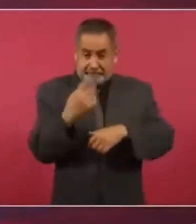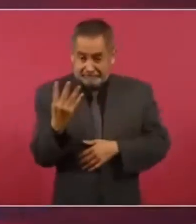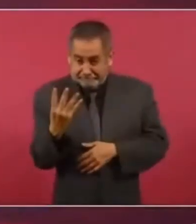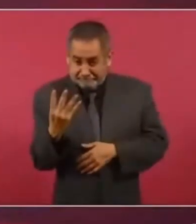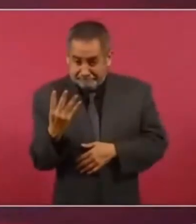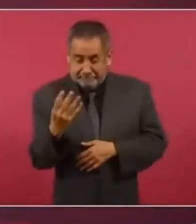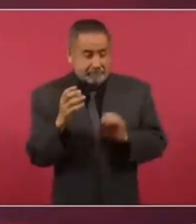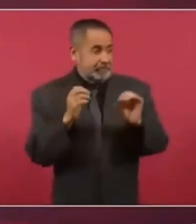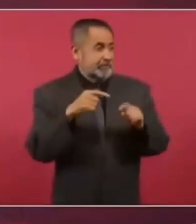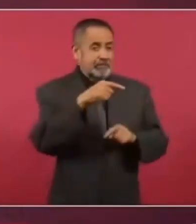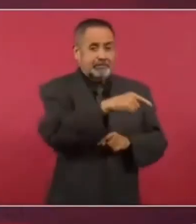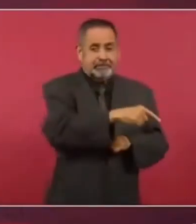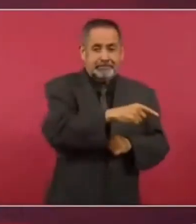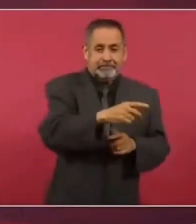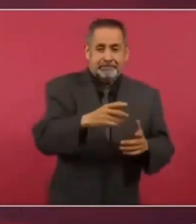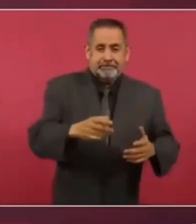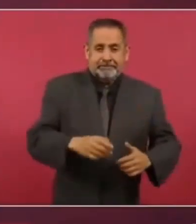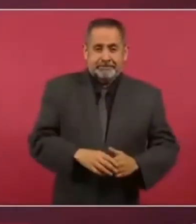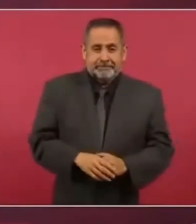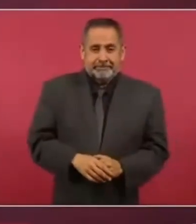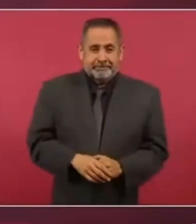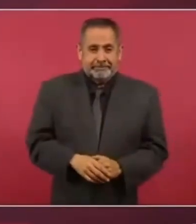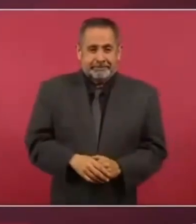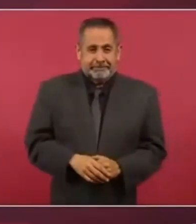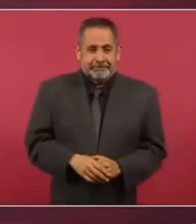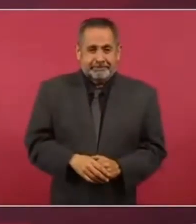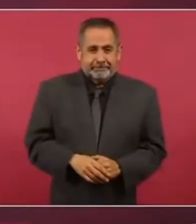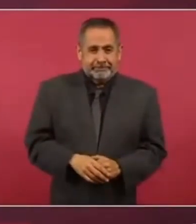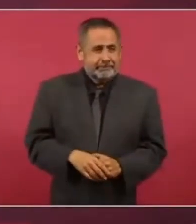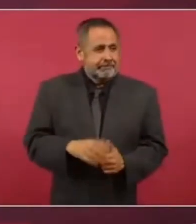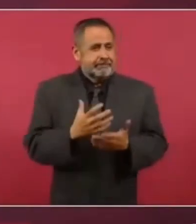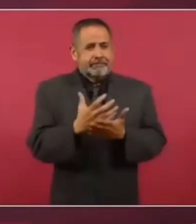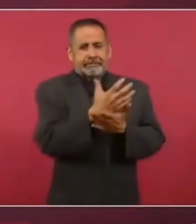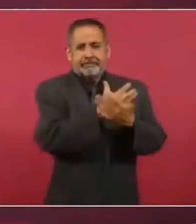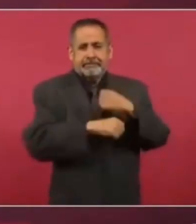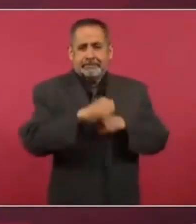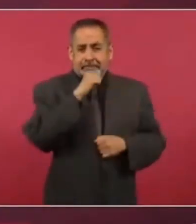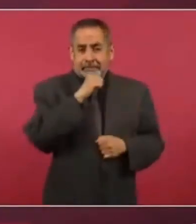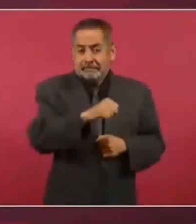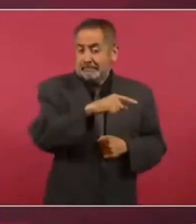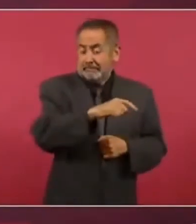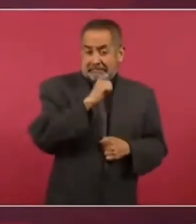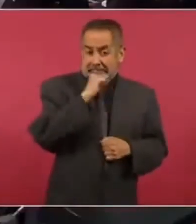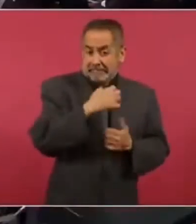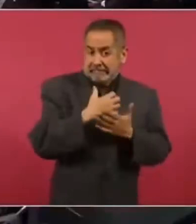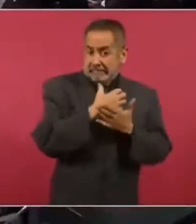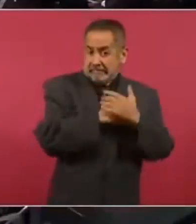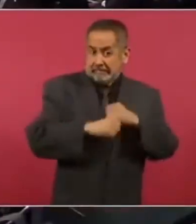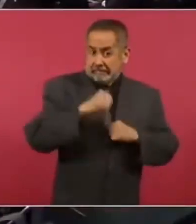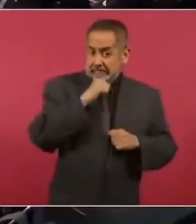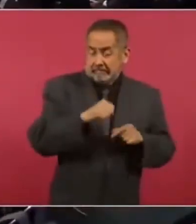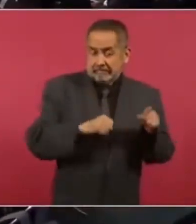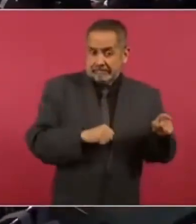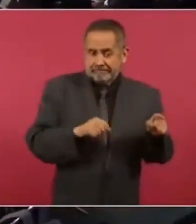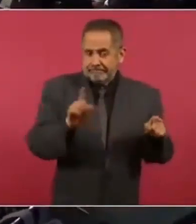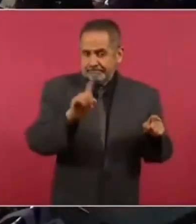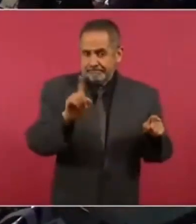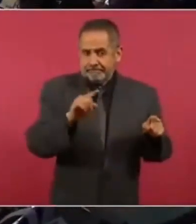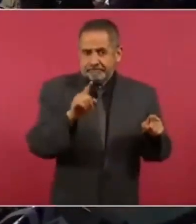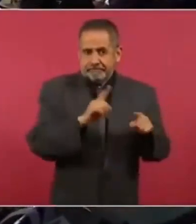O el que gana más de todos es el... No.